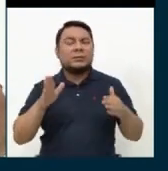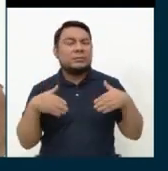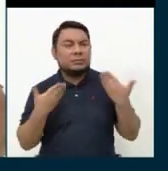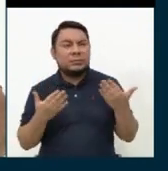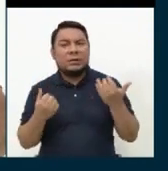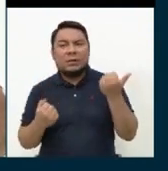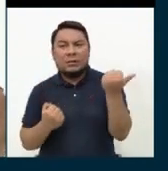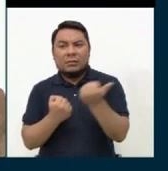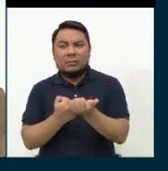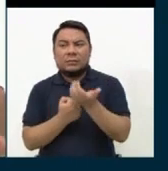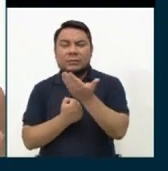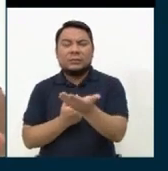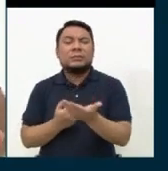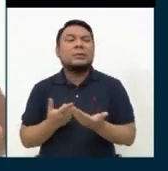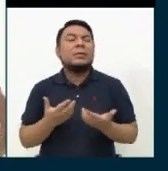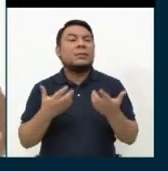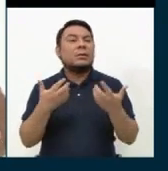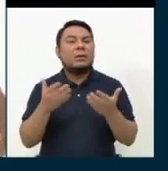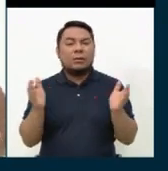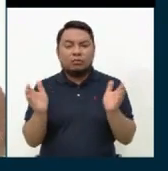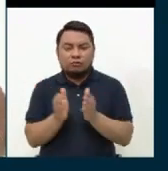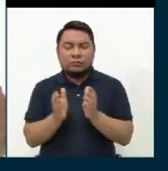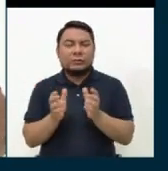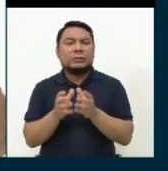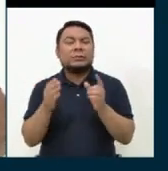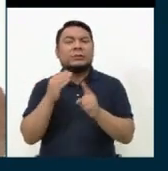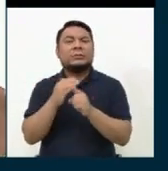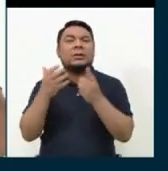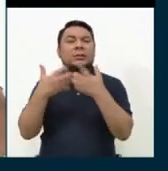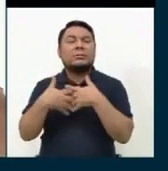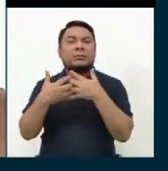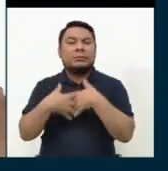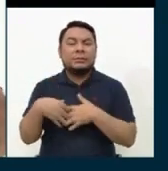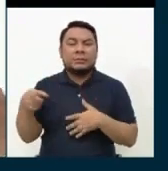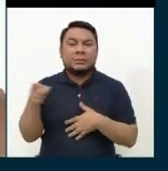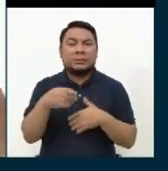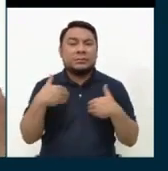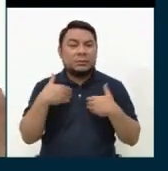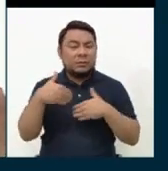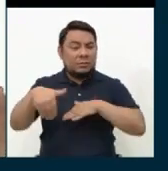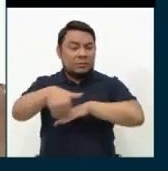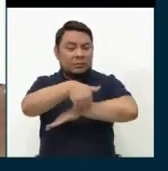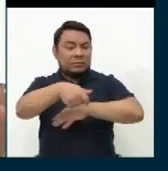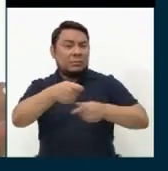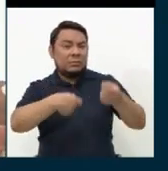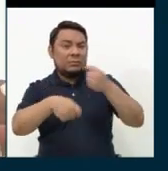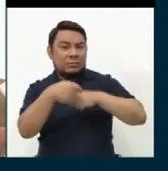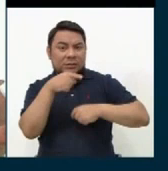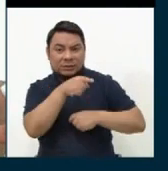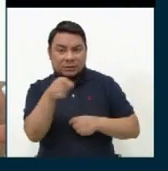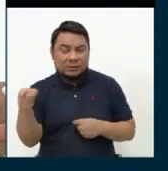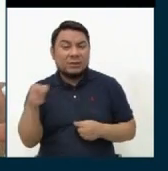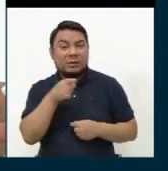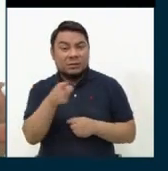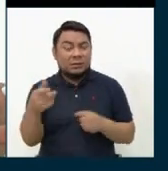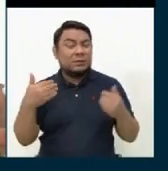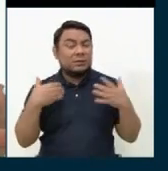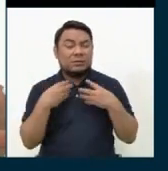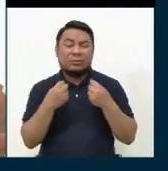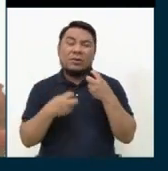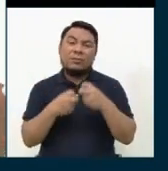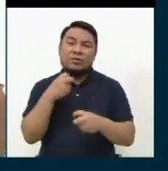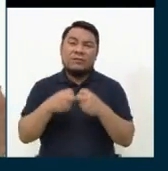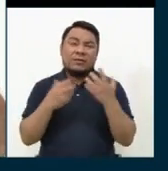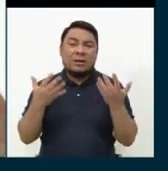apoyar a los pequeños y medianos empresarios que supuestamente son los ambulantes? Porque ellos tienen muchos problemas